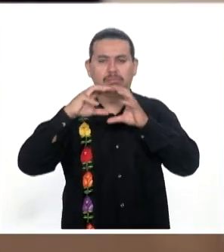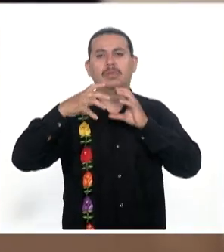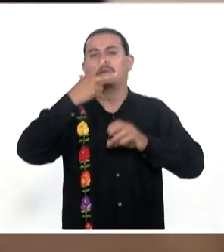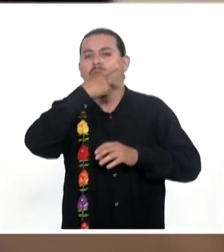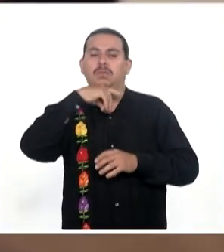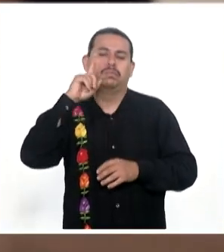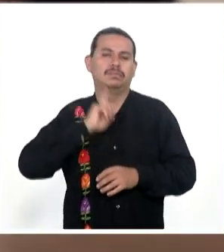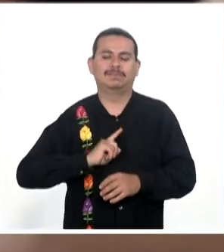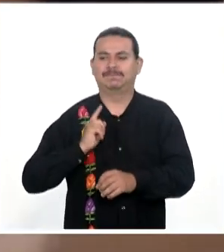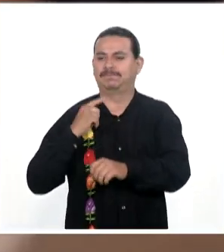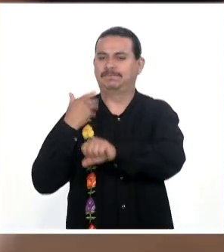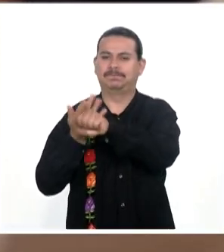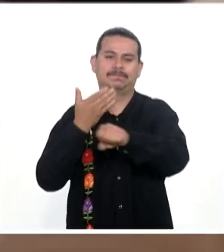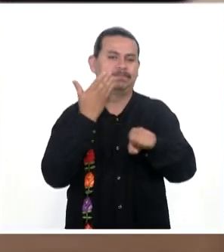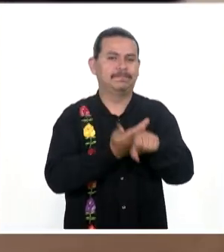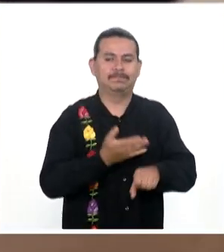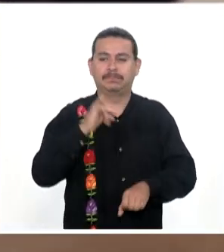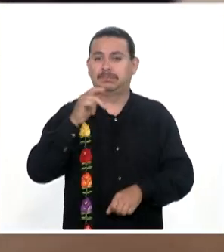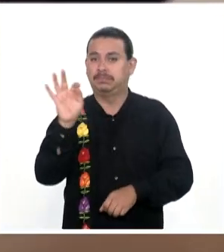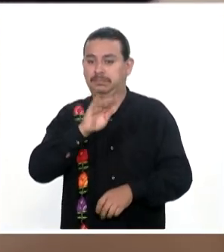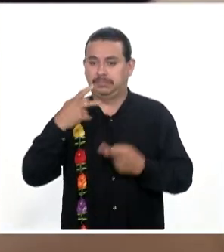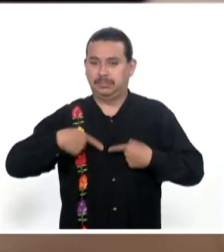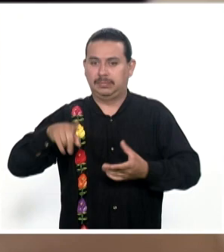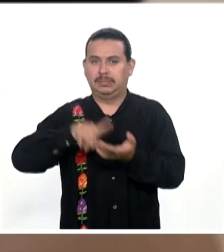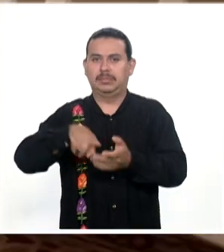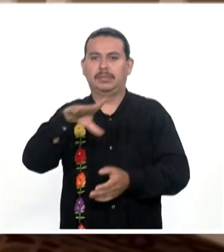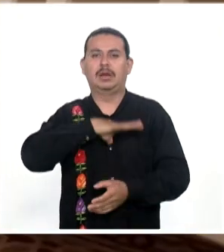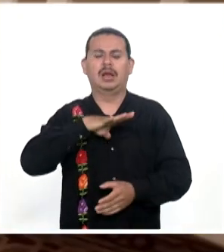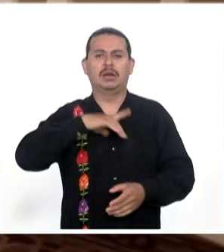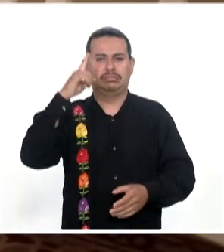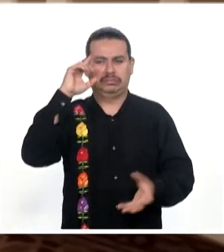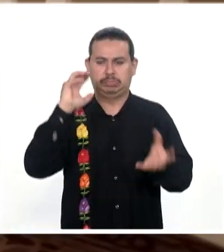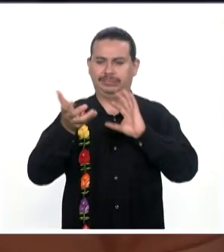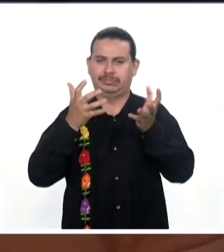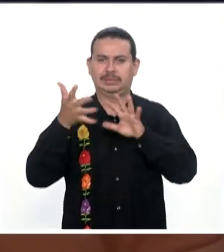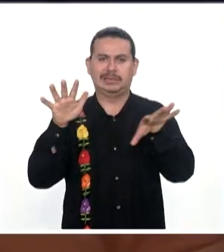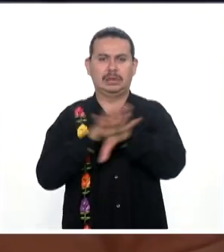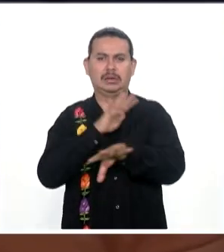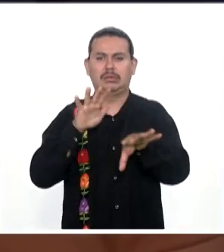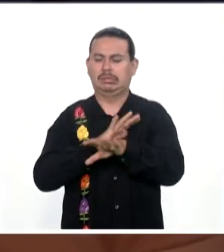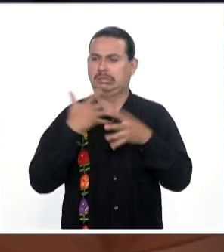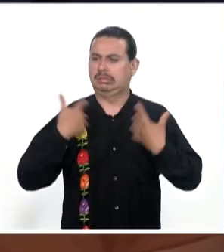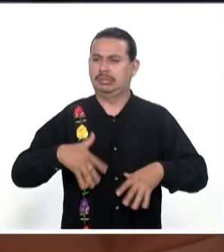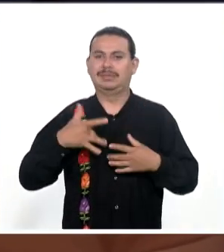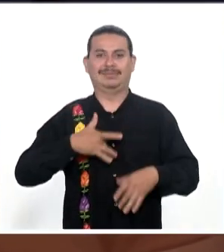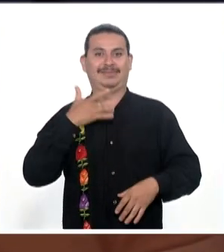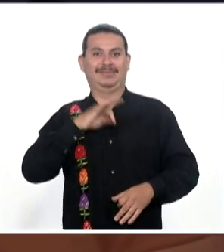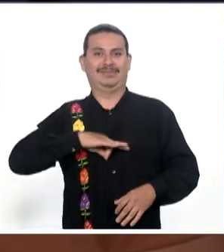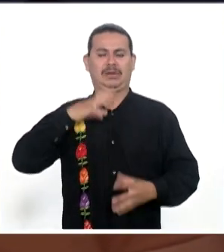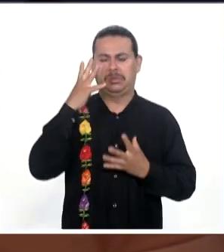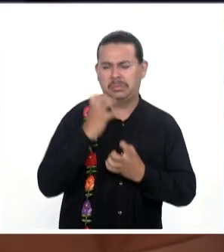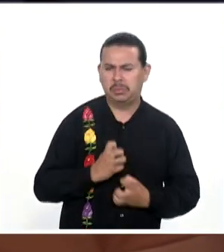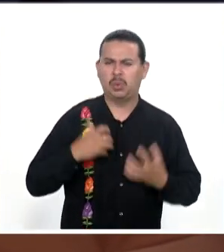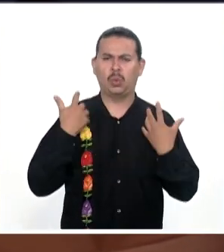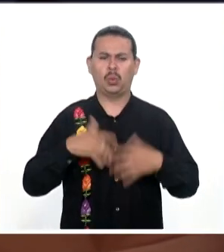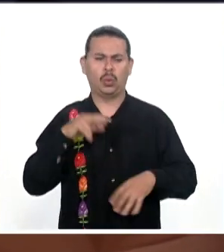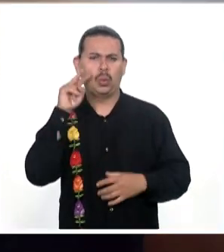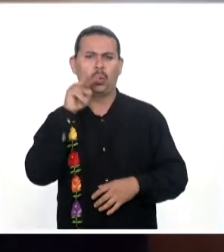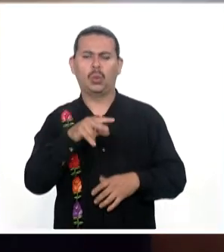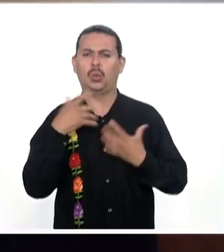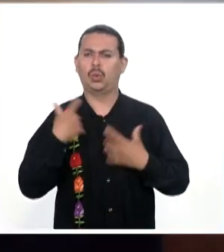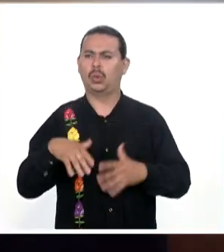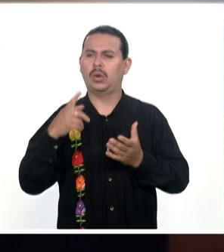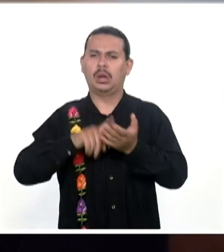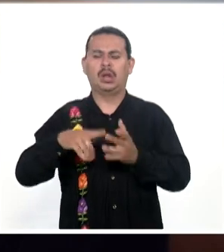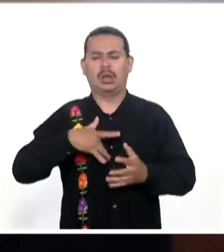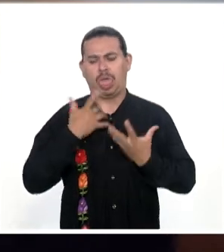mujeres En las que La persona Que lo padece Tiene cambios marcados O extremos En el estado De ánimo Los periodos De sentirse triste